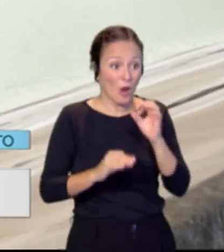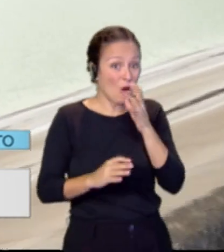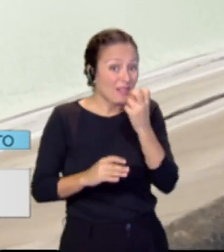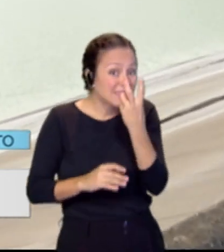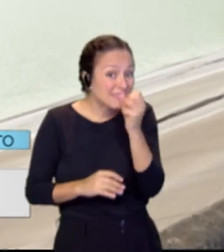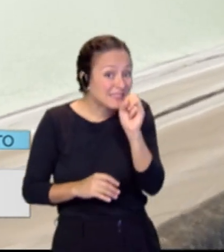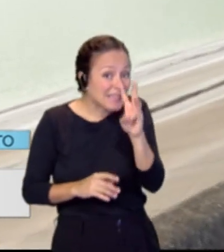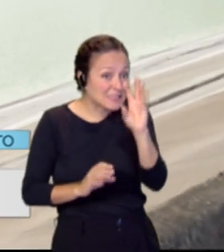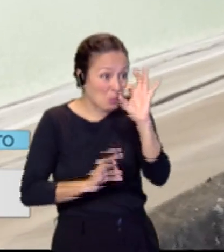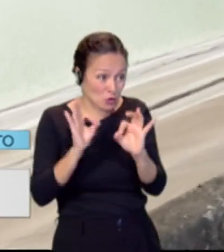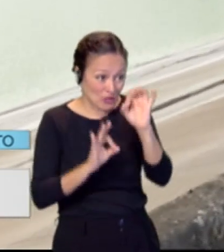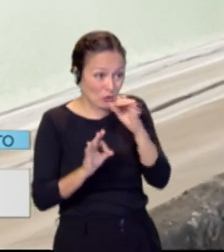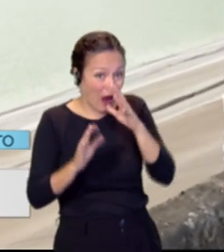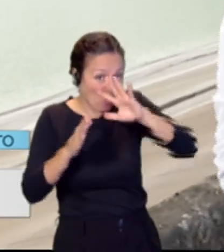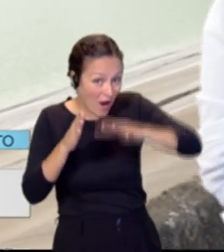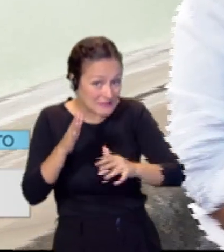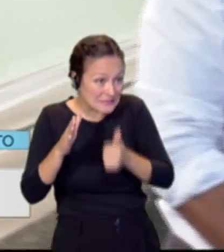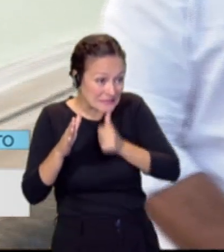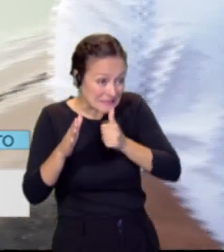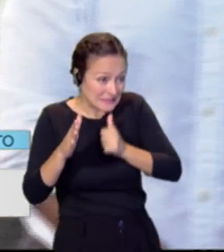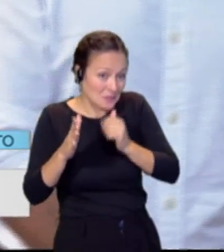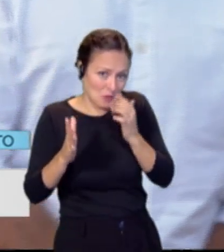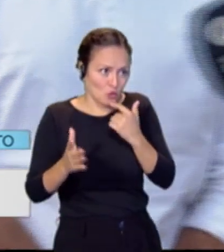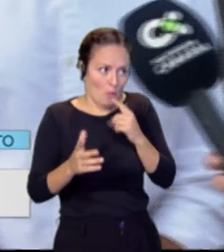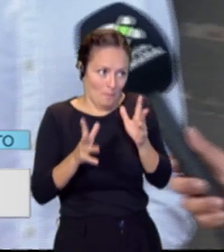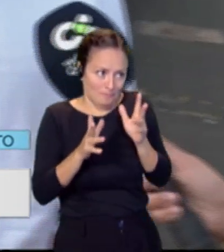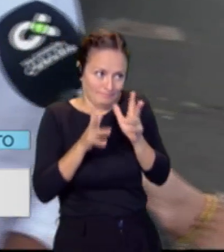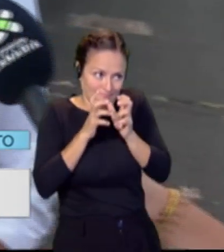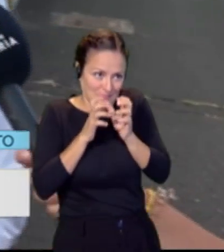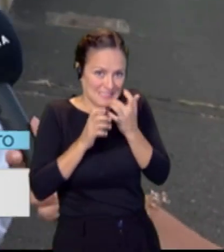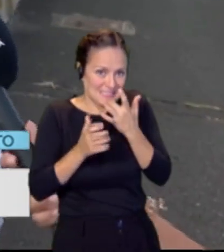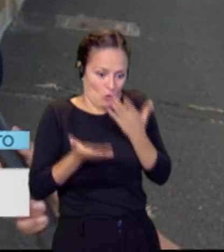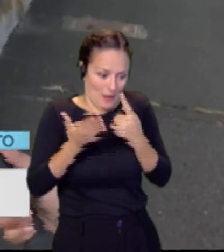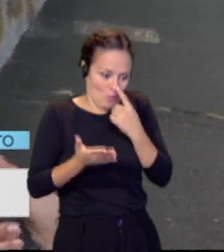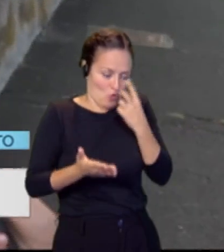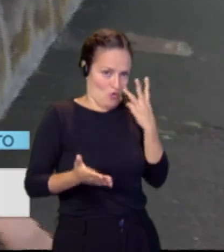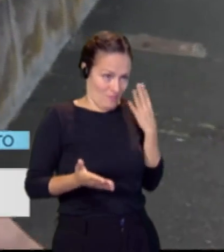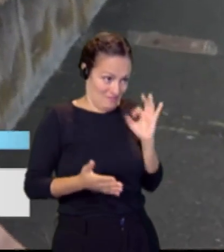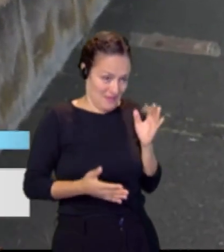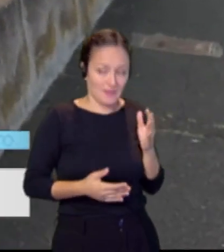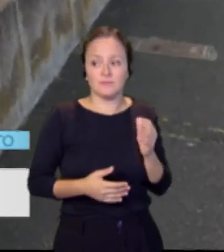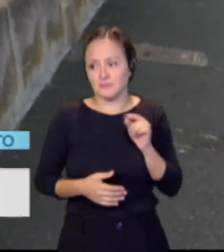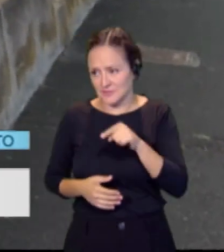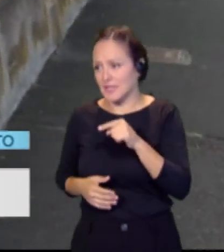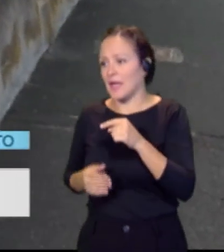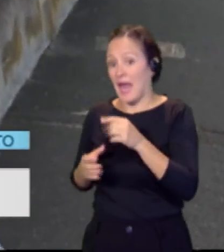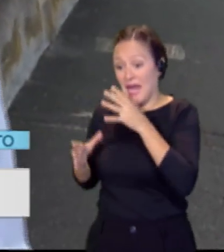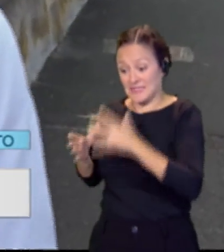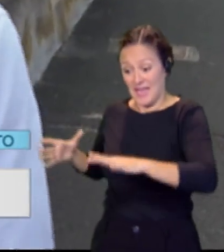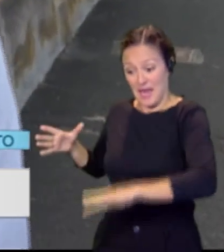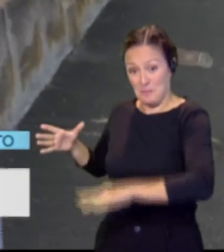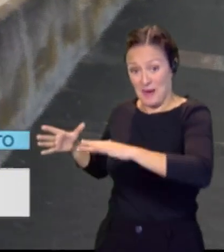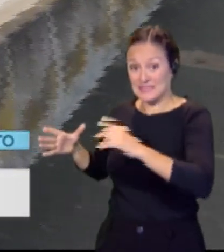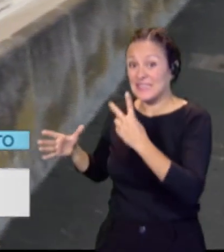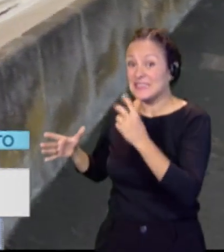imagino que es un dato bastante preocupante si lo comparamos con otros años anteriores. Sí, correcto. Es un embalse que tiene un nivel crítico, está al 13%, como